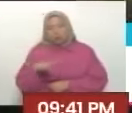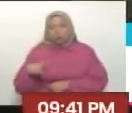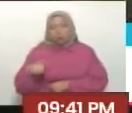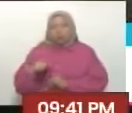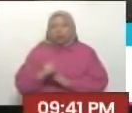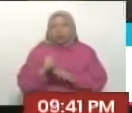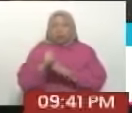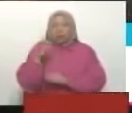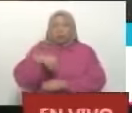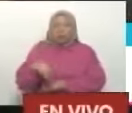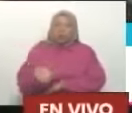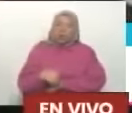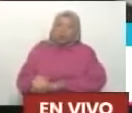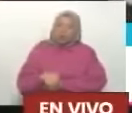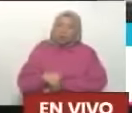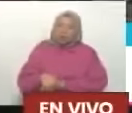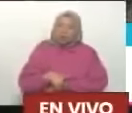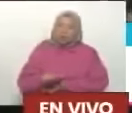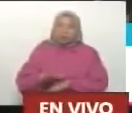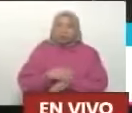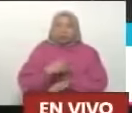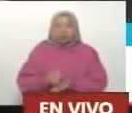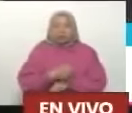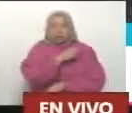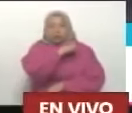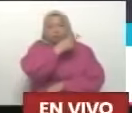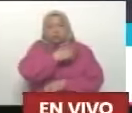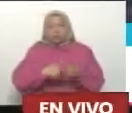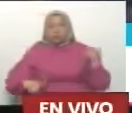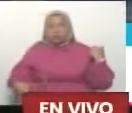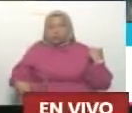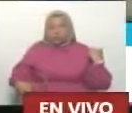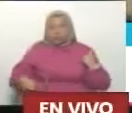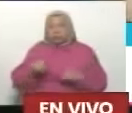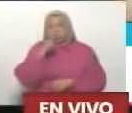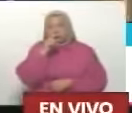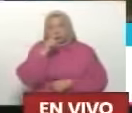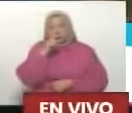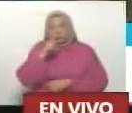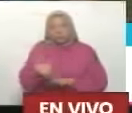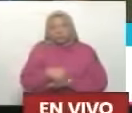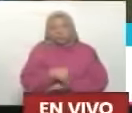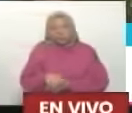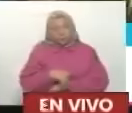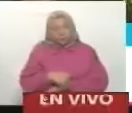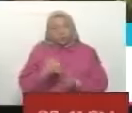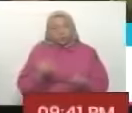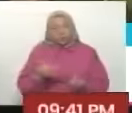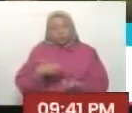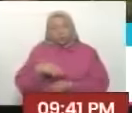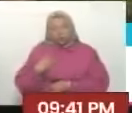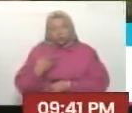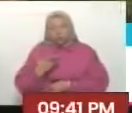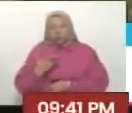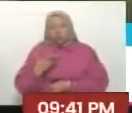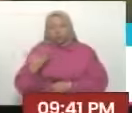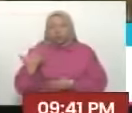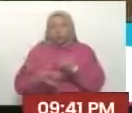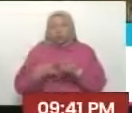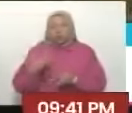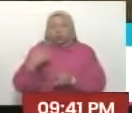dirigentes están en la calle. Y el primer dirigente que es el presidente de la república está en la calle. Y es posible poder